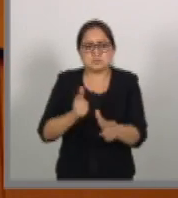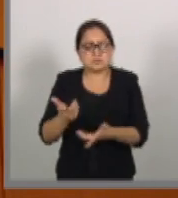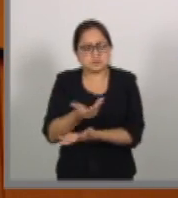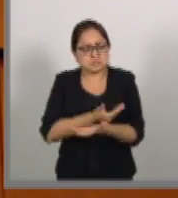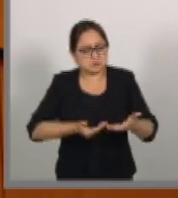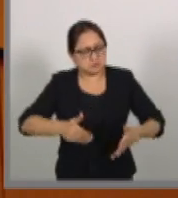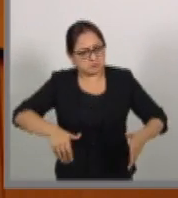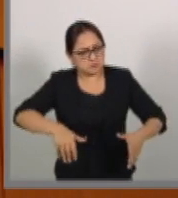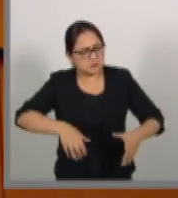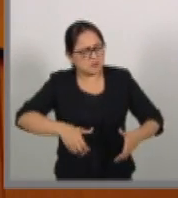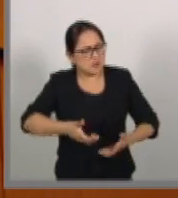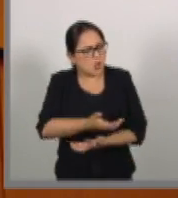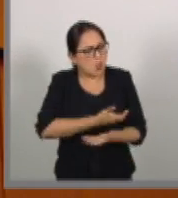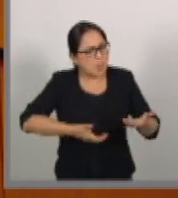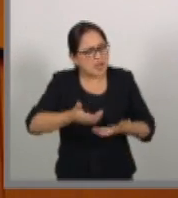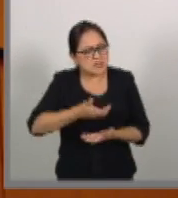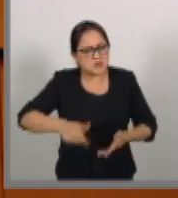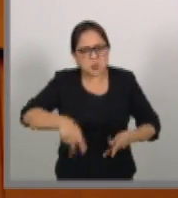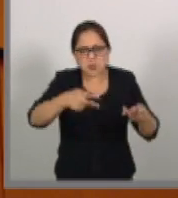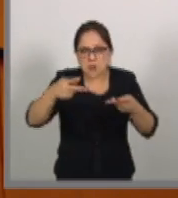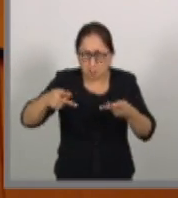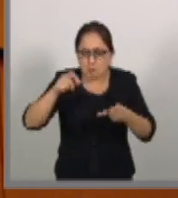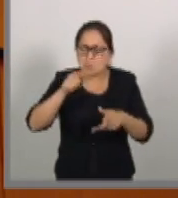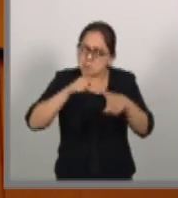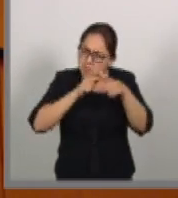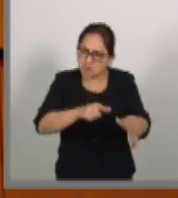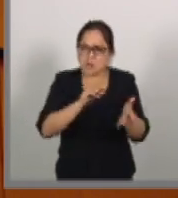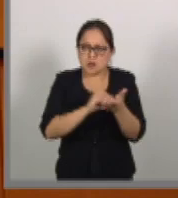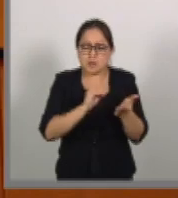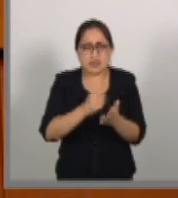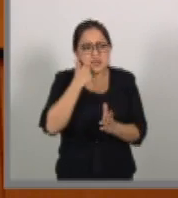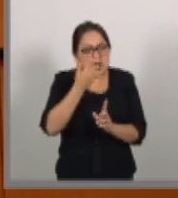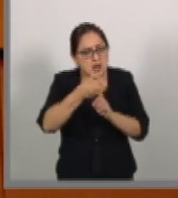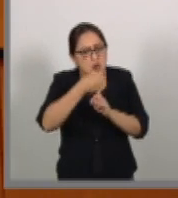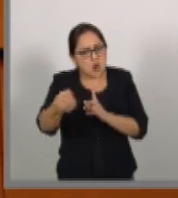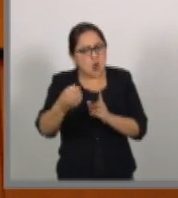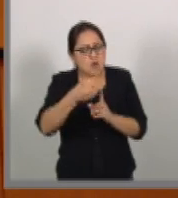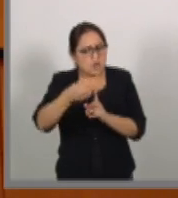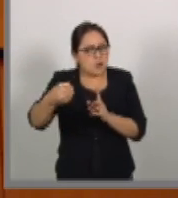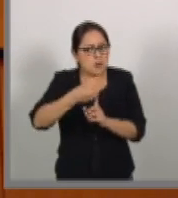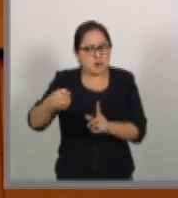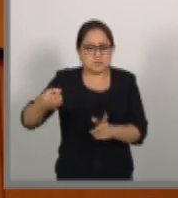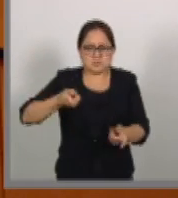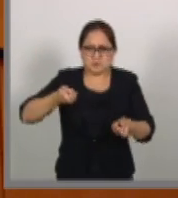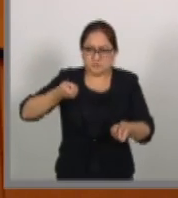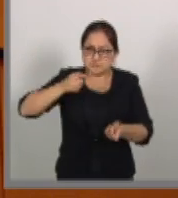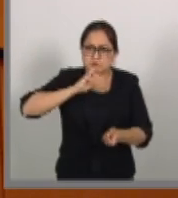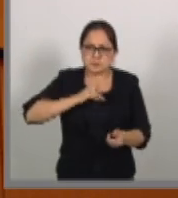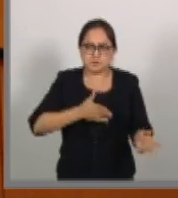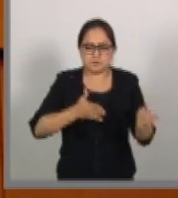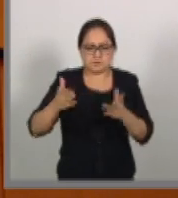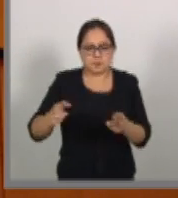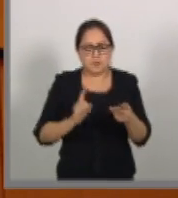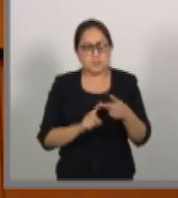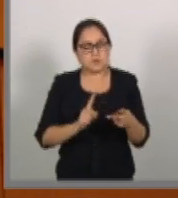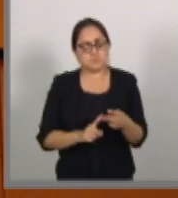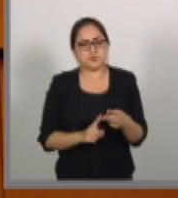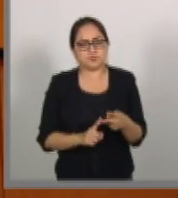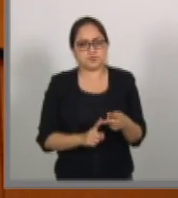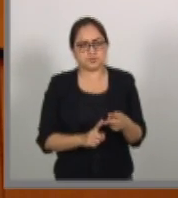TPP con el objetivo de mantener su equilibrio y evitar la erosión del tratado. Dos,